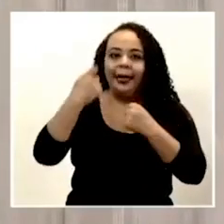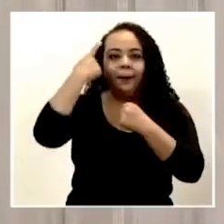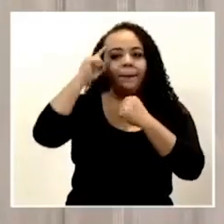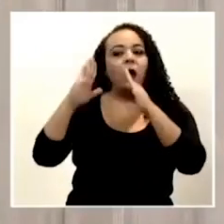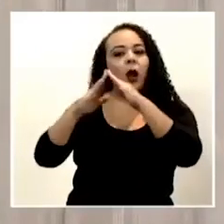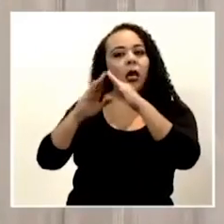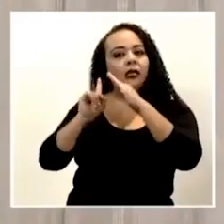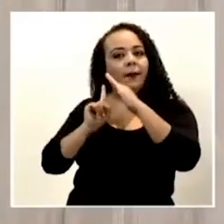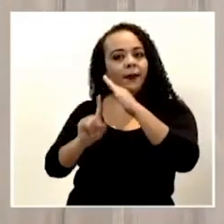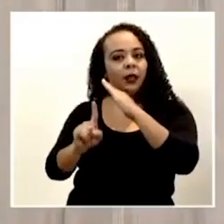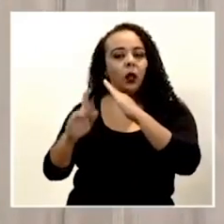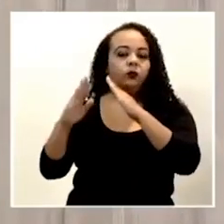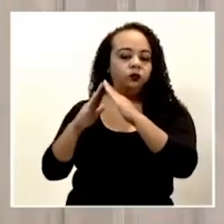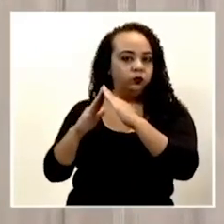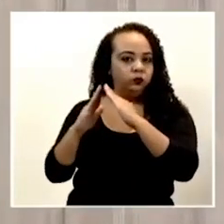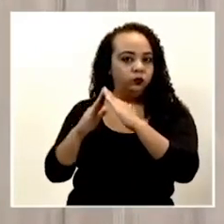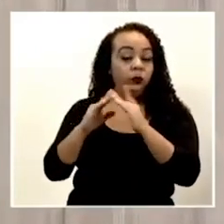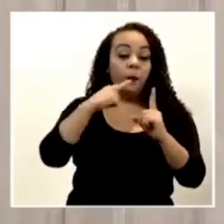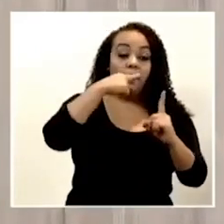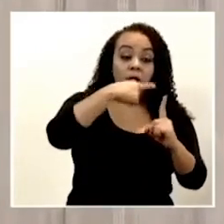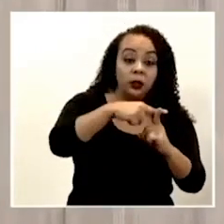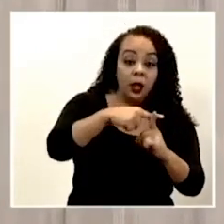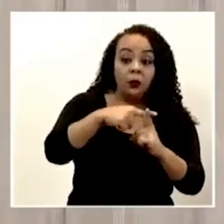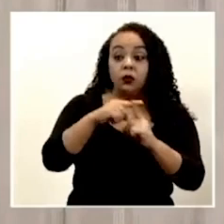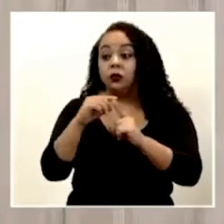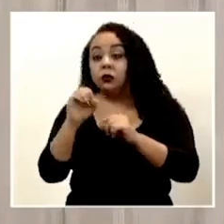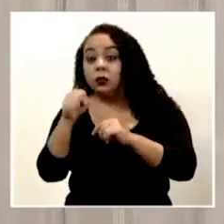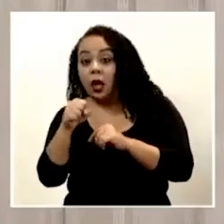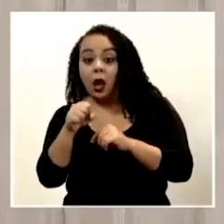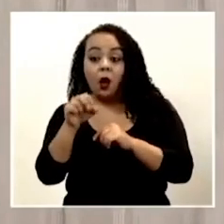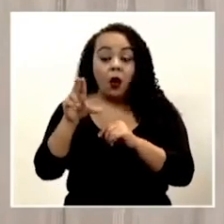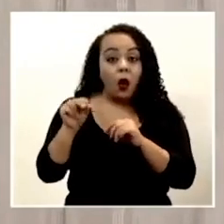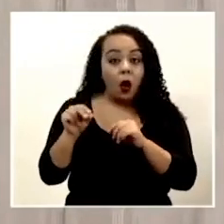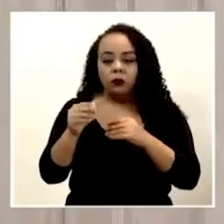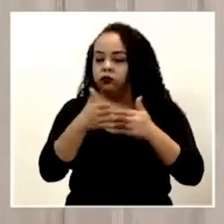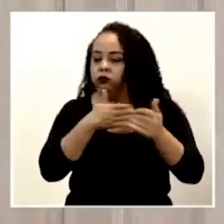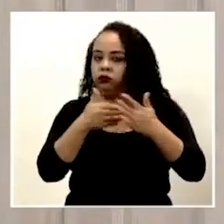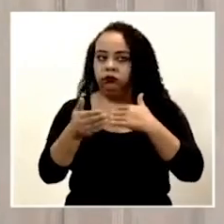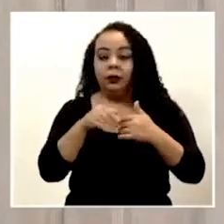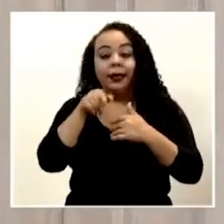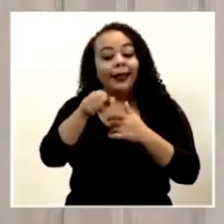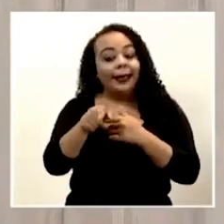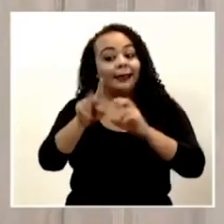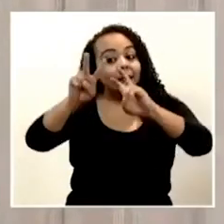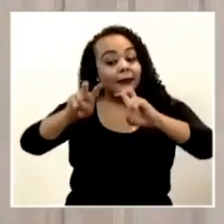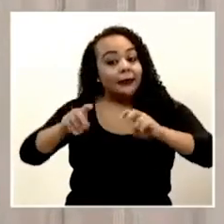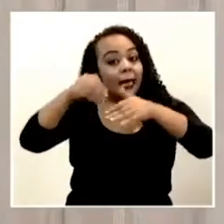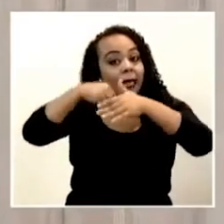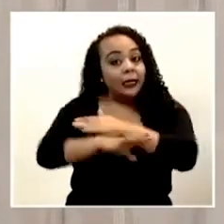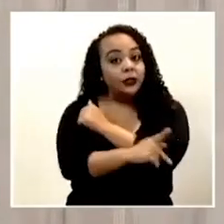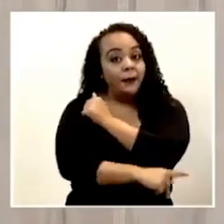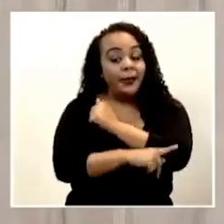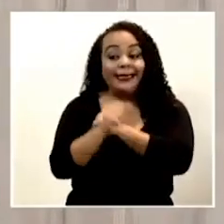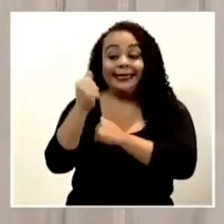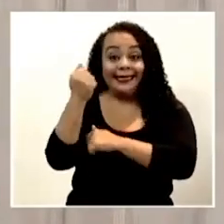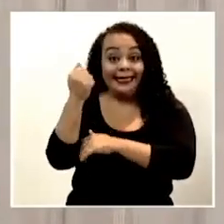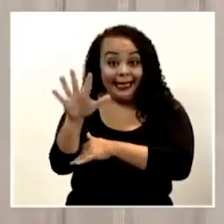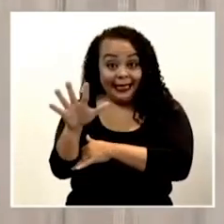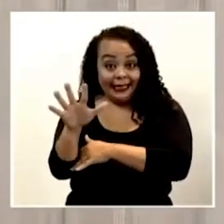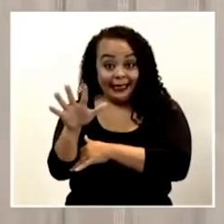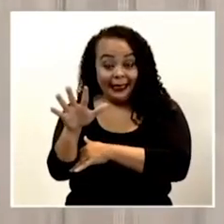domiciliar, sean positivos o no. Pero de ese muestreo que se hace al ingreso del país, el 15,